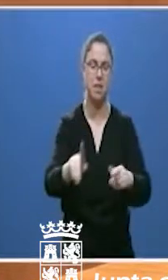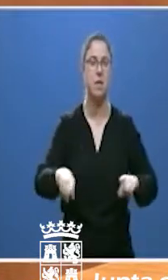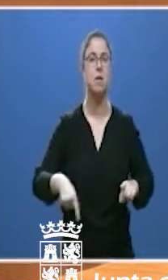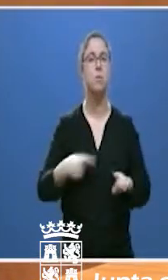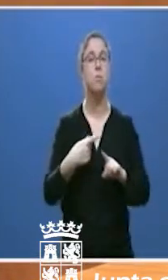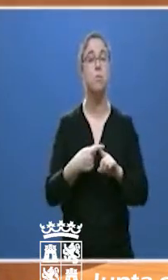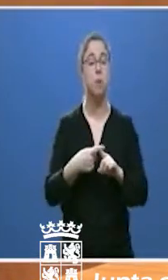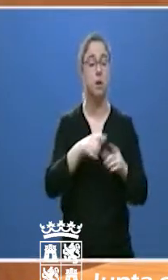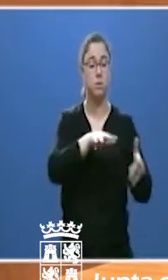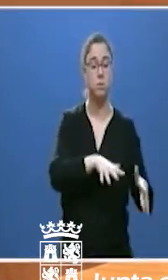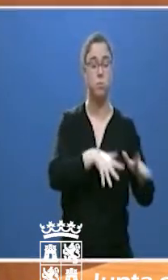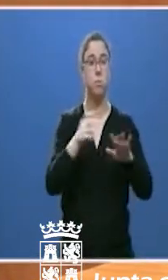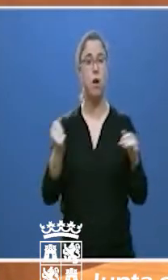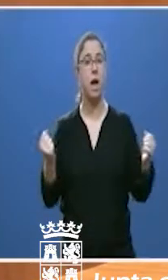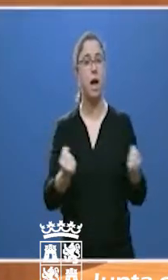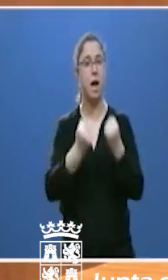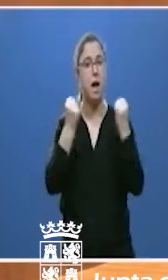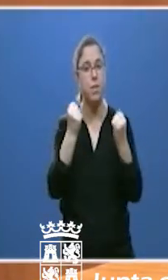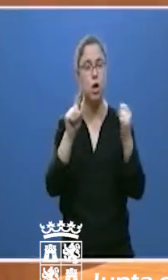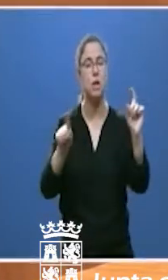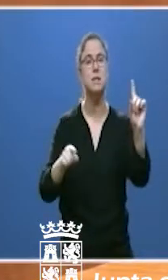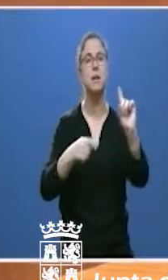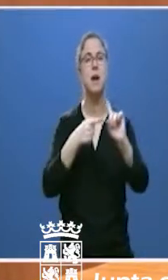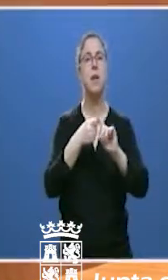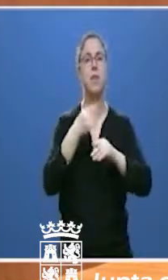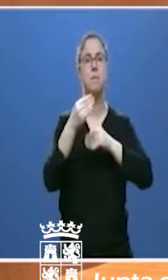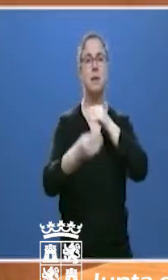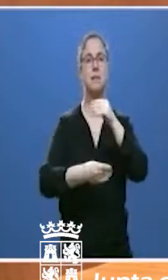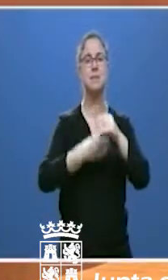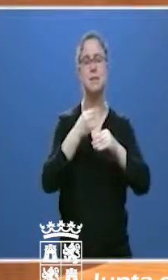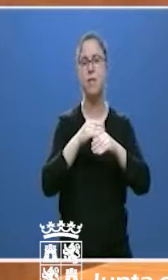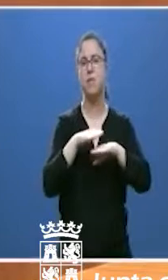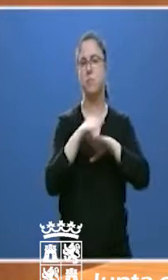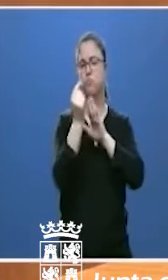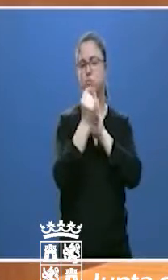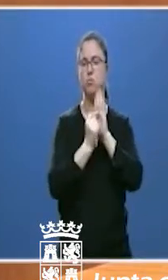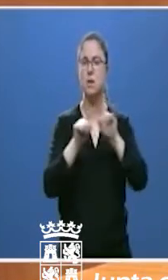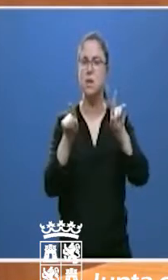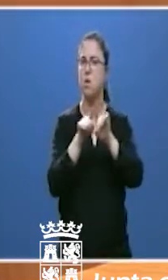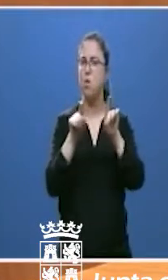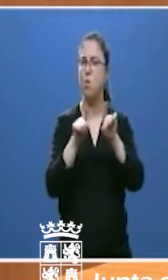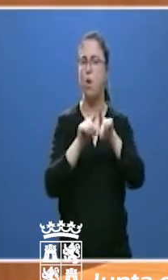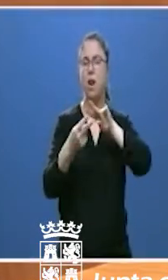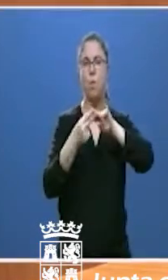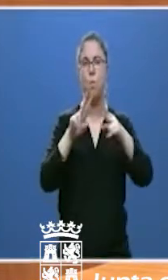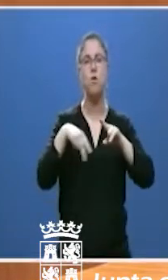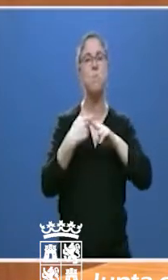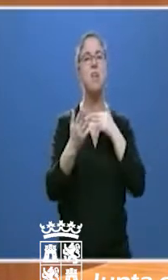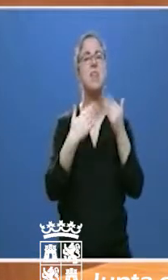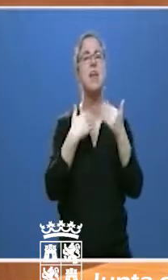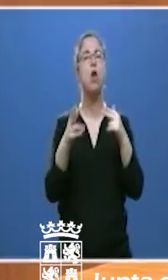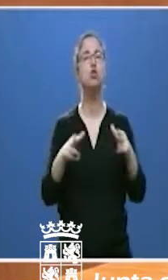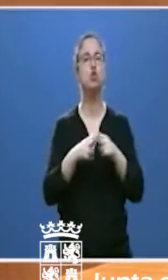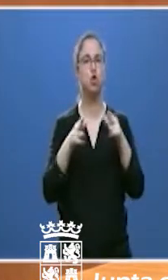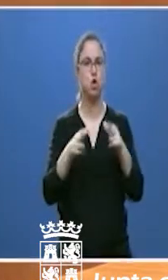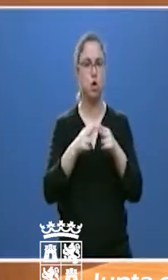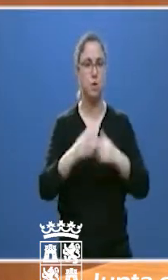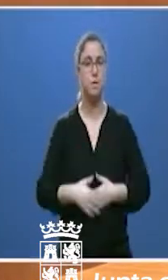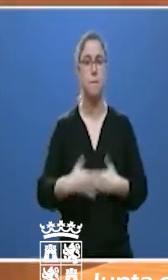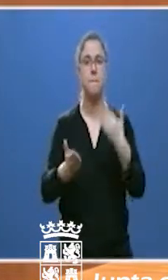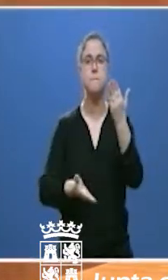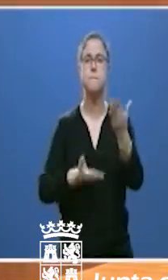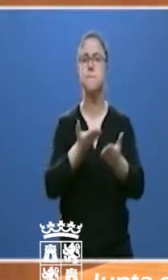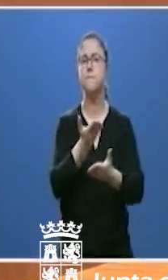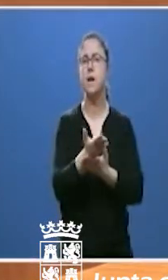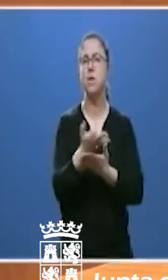ejecución de estas acciones, se hará también en los marcos permanentes del encuentro del diálogo social. Solicito, por